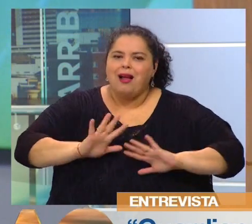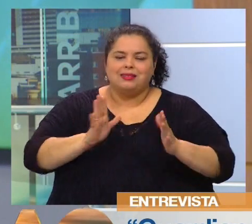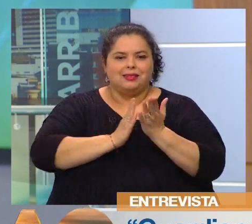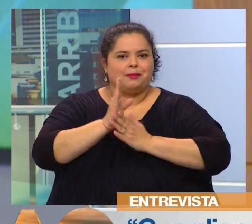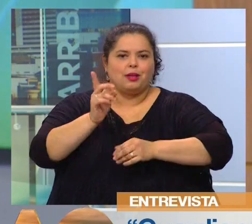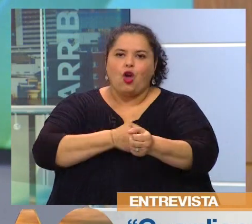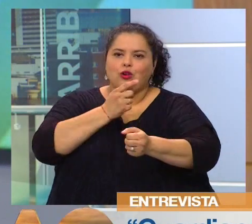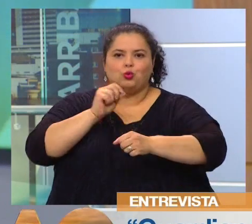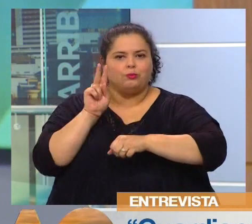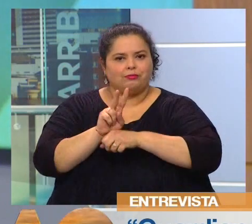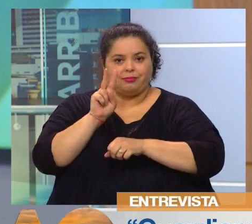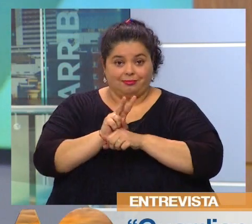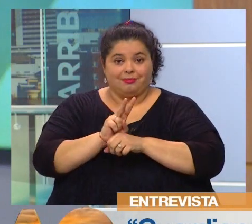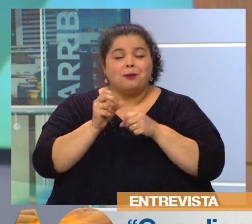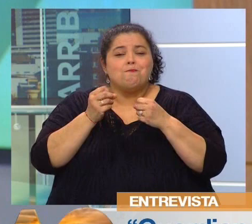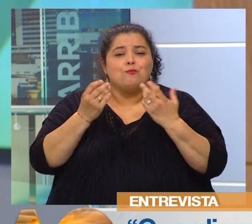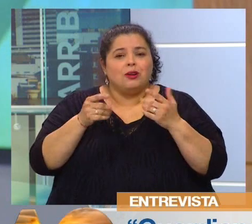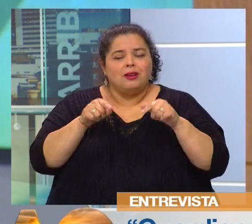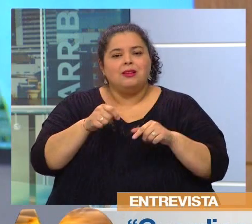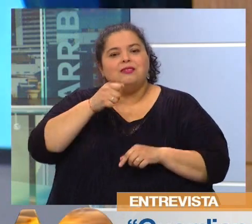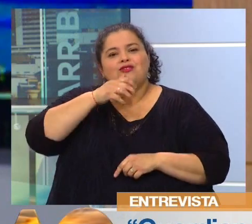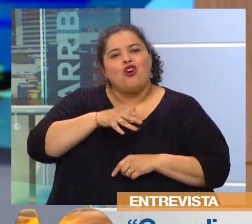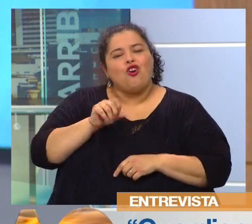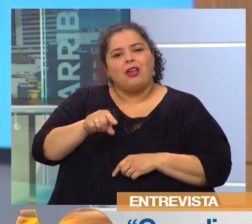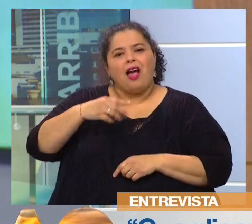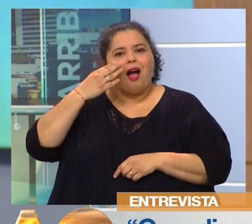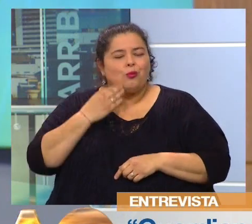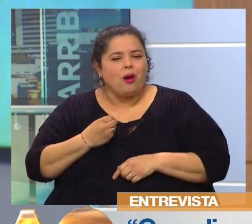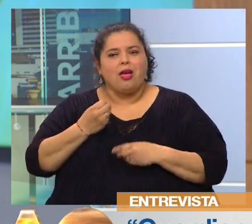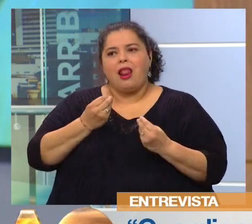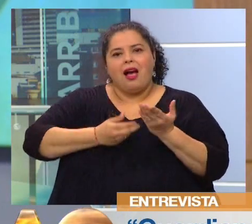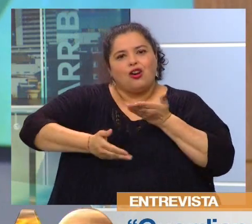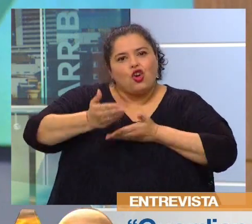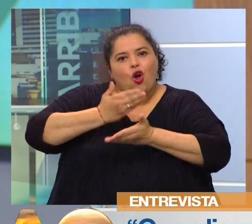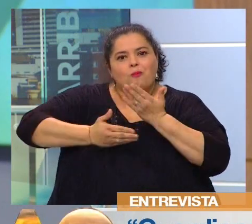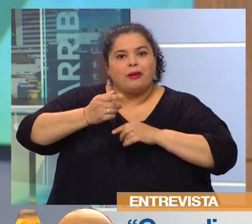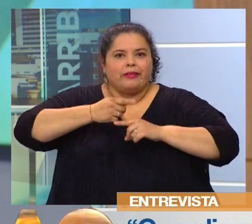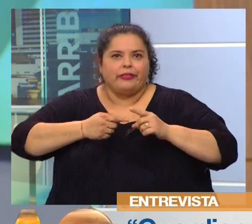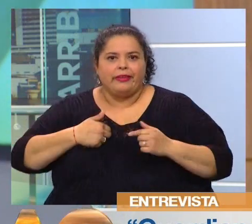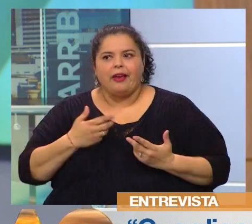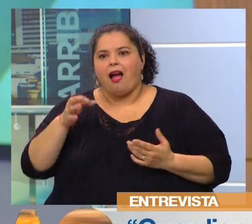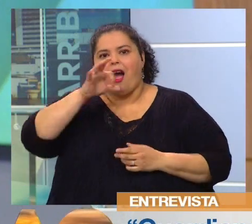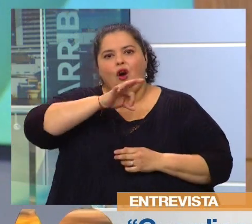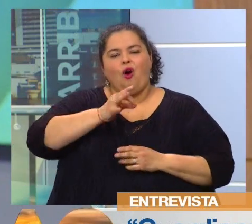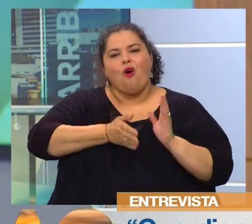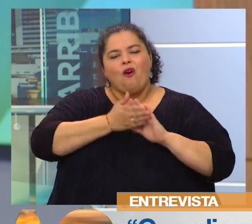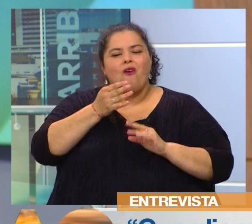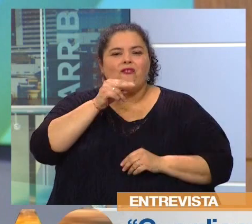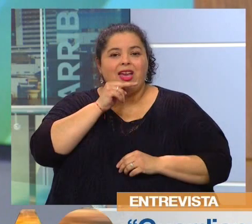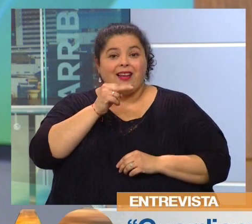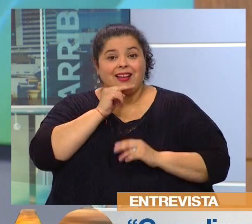nuestras abuelas, por lo que compartimos con nuestras tías, por los viajes los Viernes Santos a recoger Marcela.